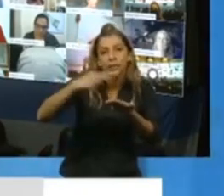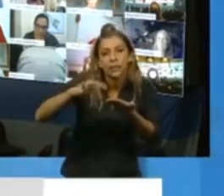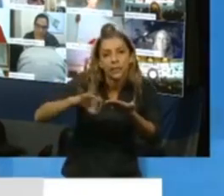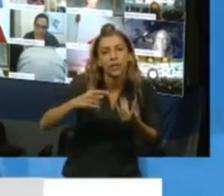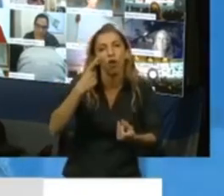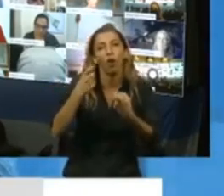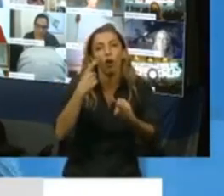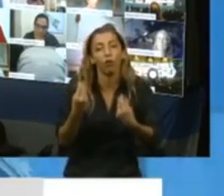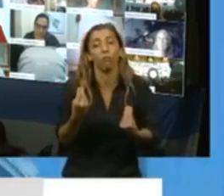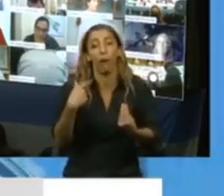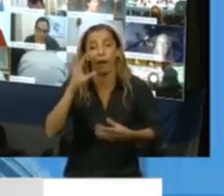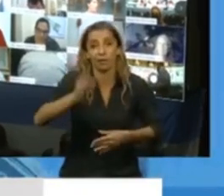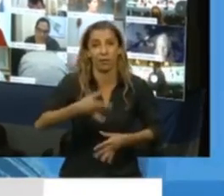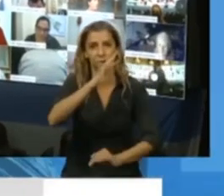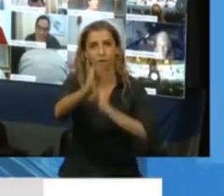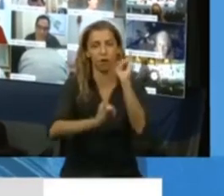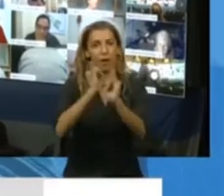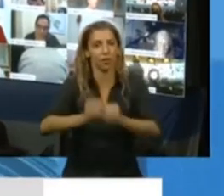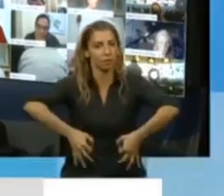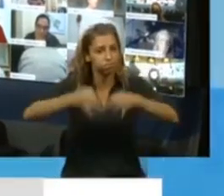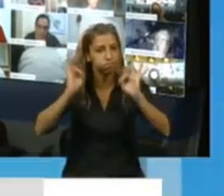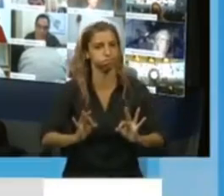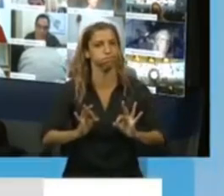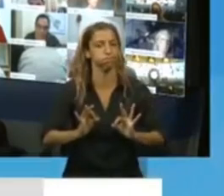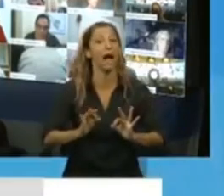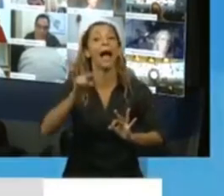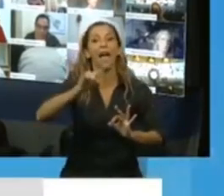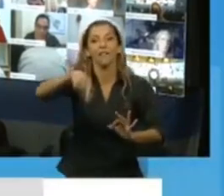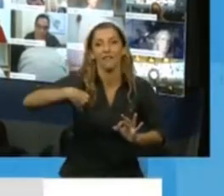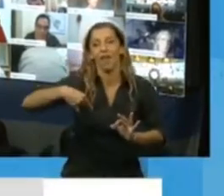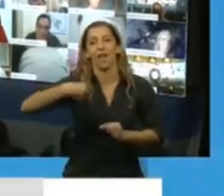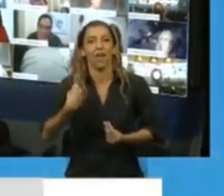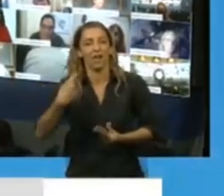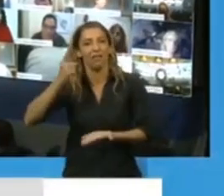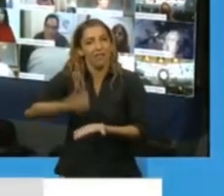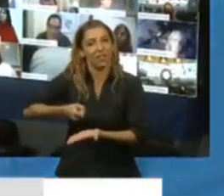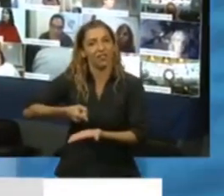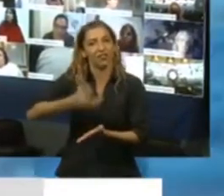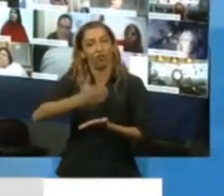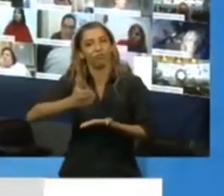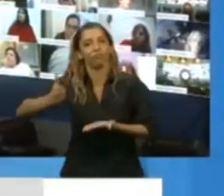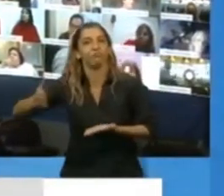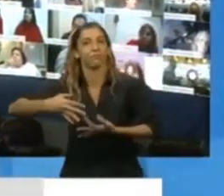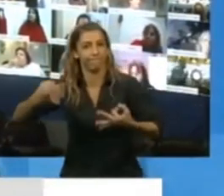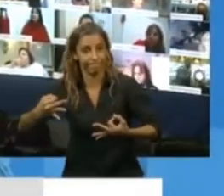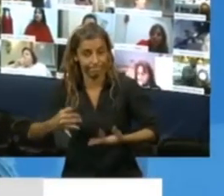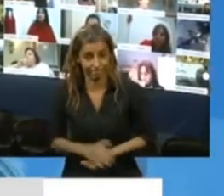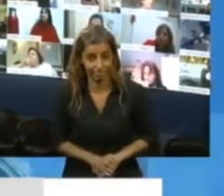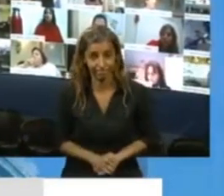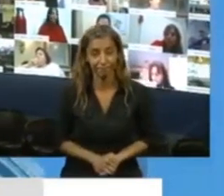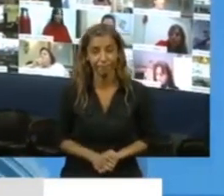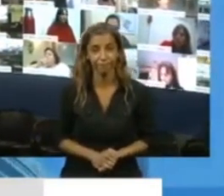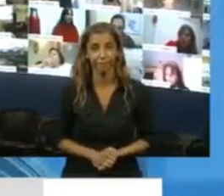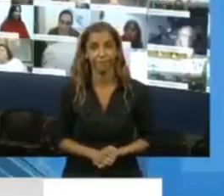información acerca de la situación y tomar las mejores decisiones. En este sentido, creo que